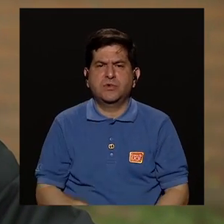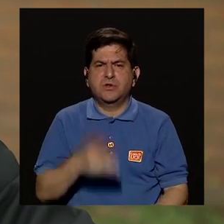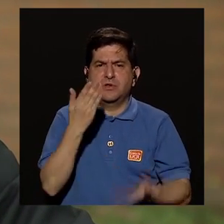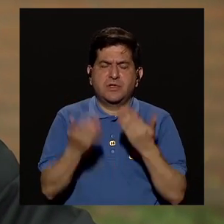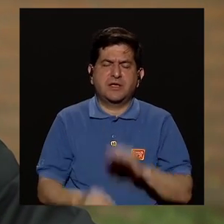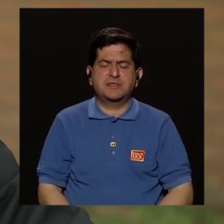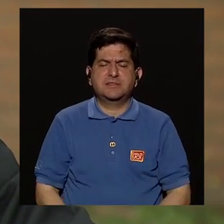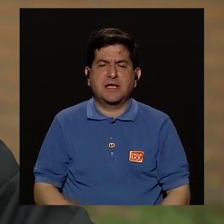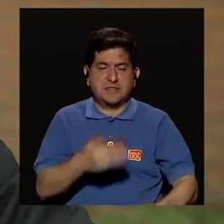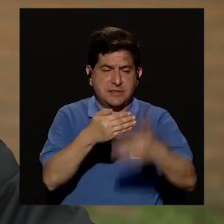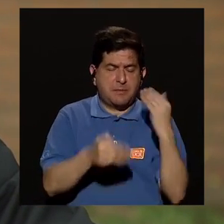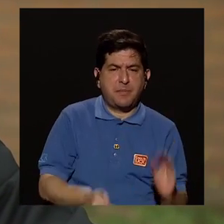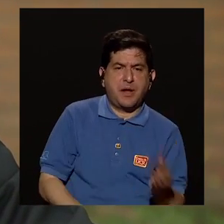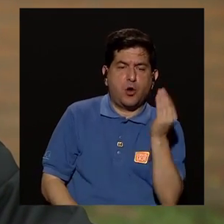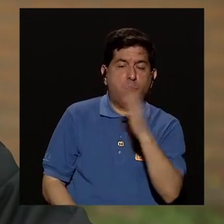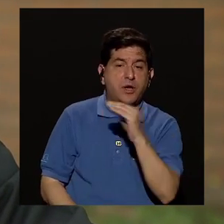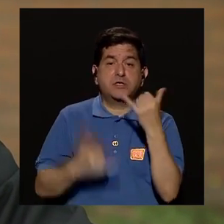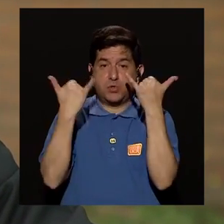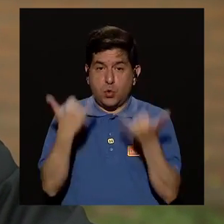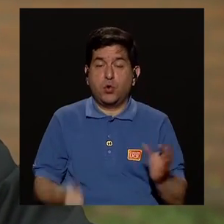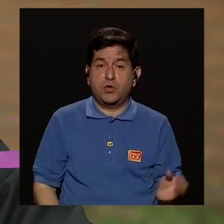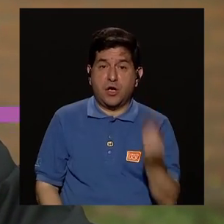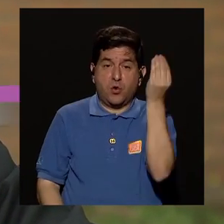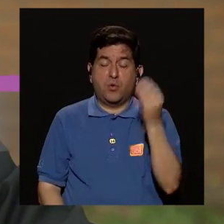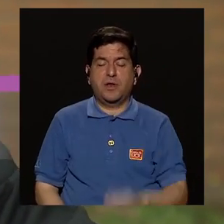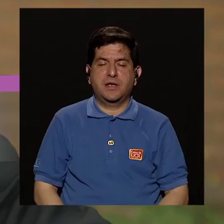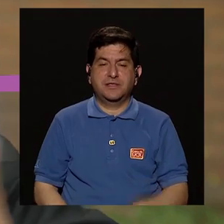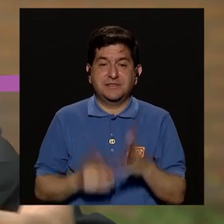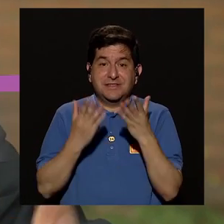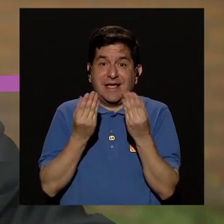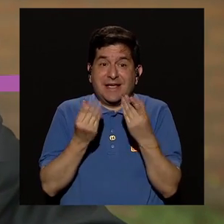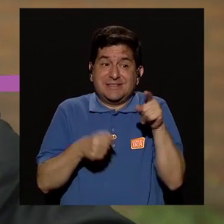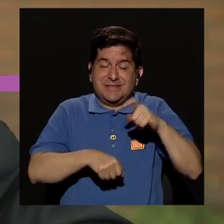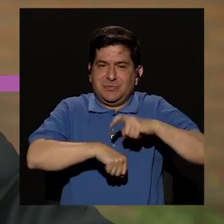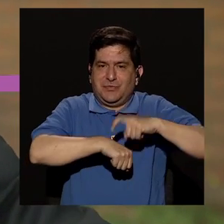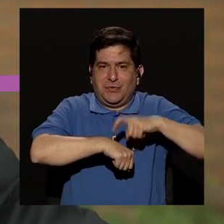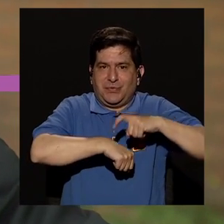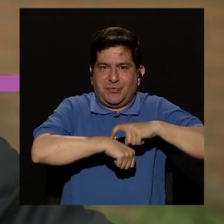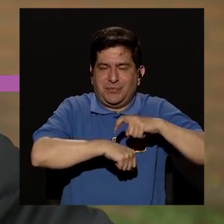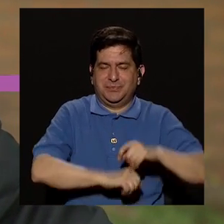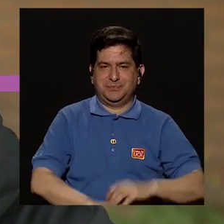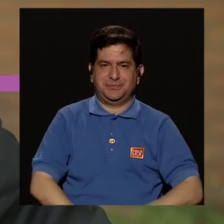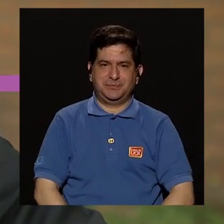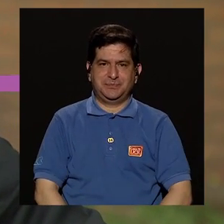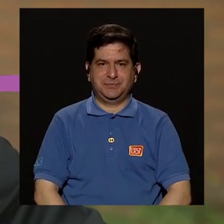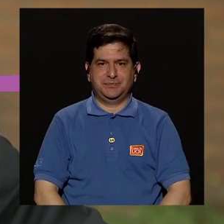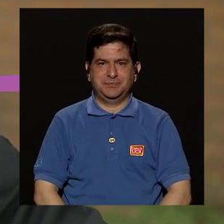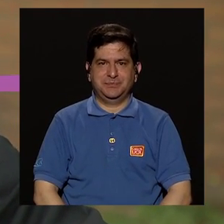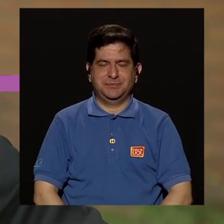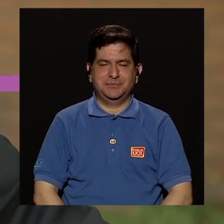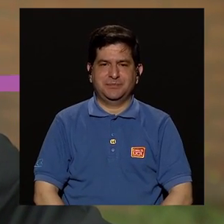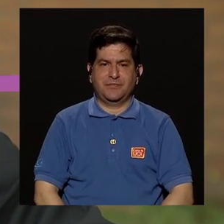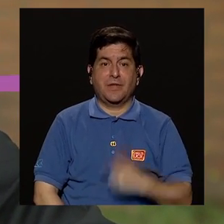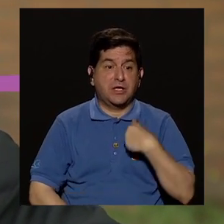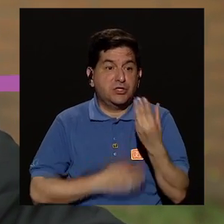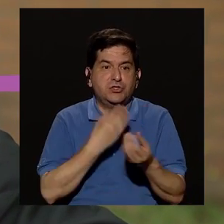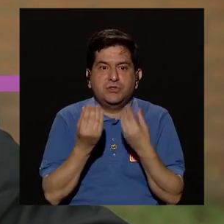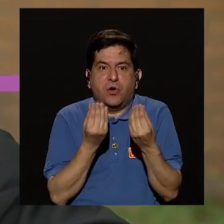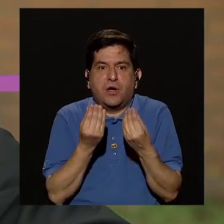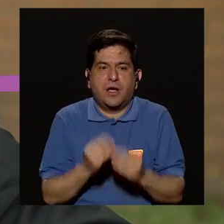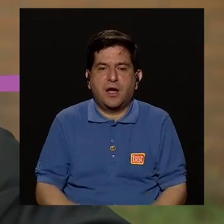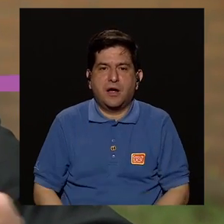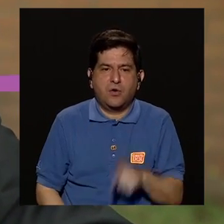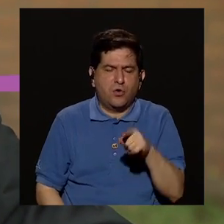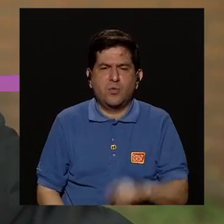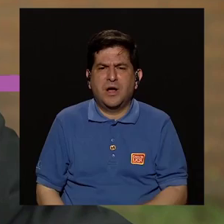son los de preadolescentes y adolescentes porque hay cierto temor de la etapa que se está viviendo y entonces ¿qué hago